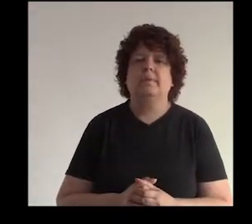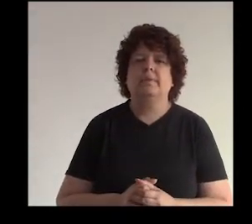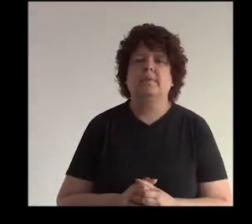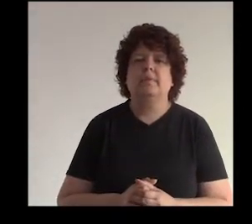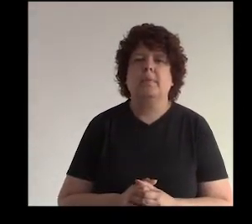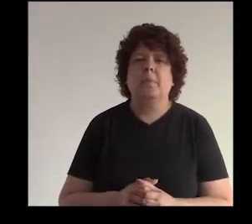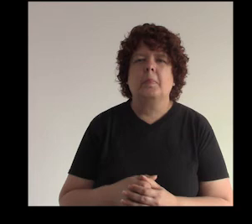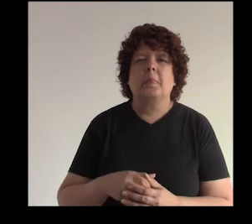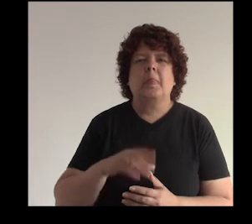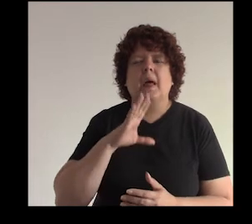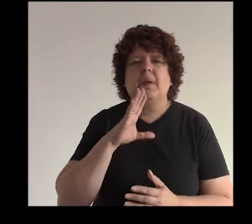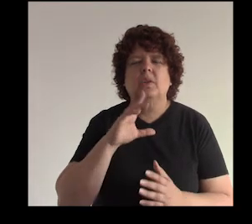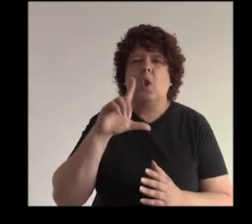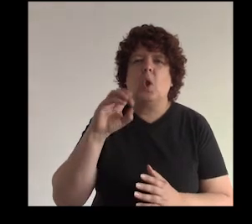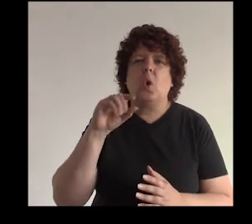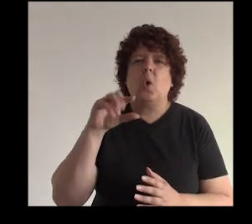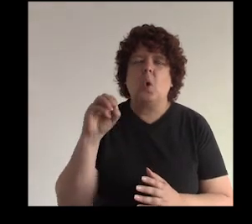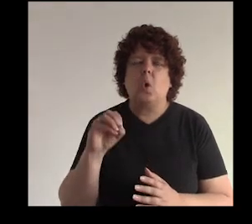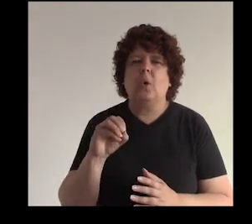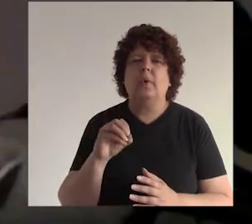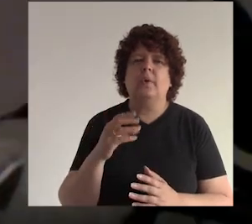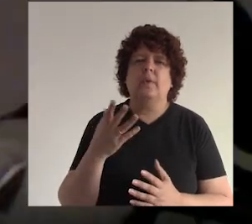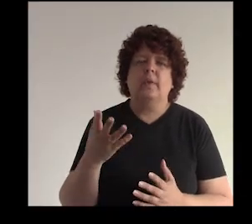Antonio y hablando del logo y de hecho